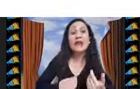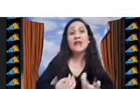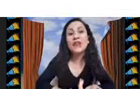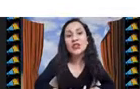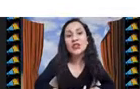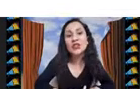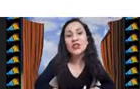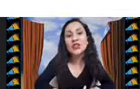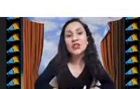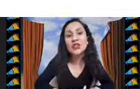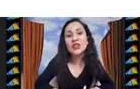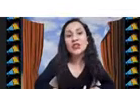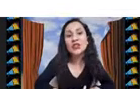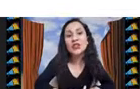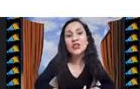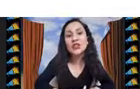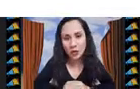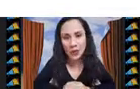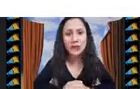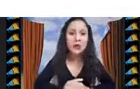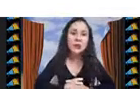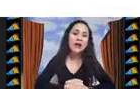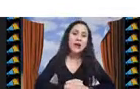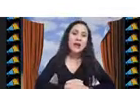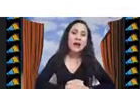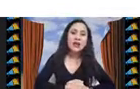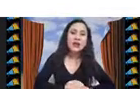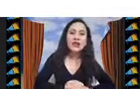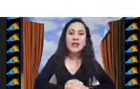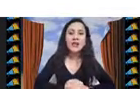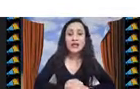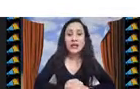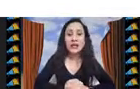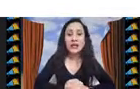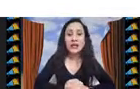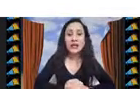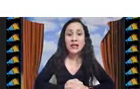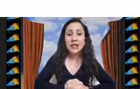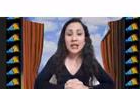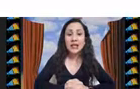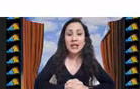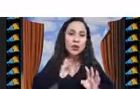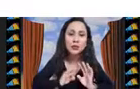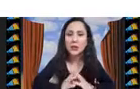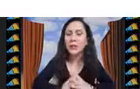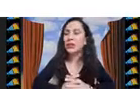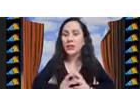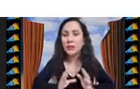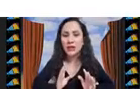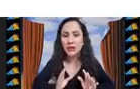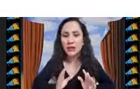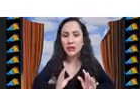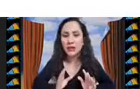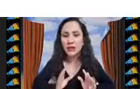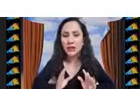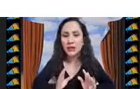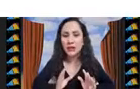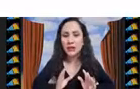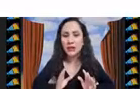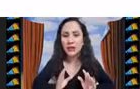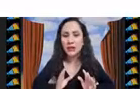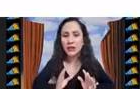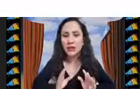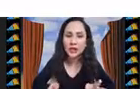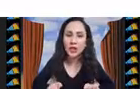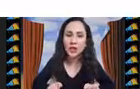beneficio, digamos, asociado al objeto. Entonces, esos serían los parámetros que me definían el